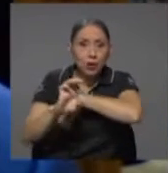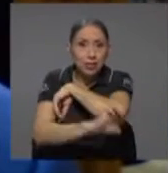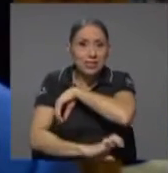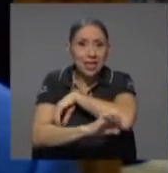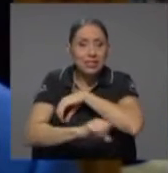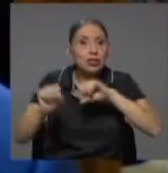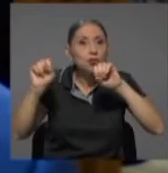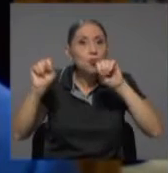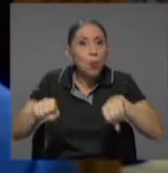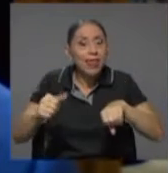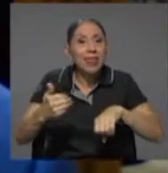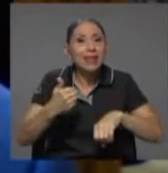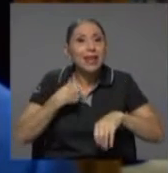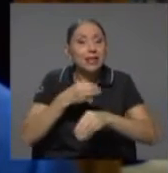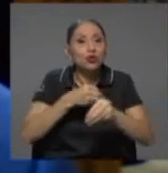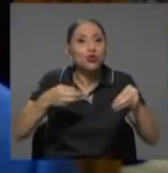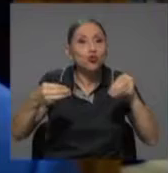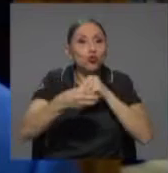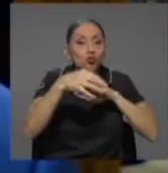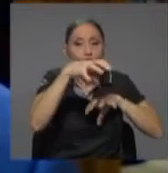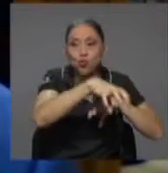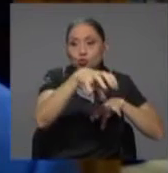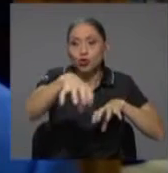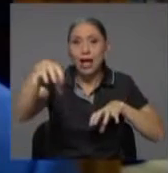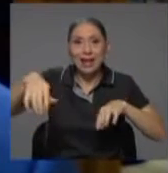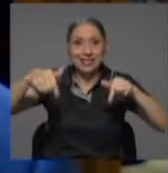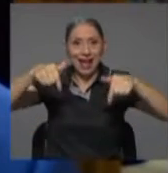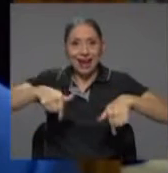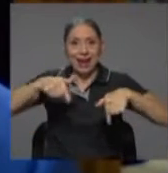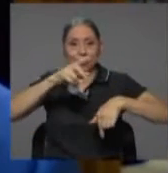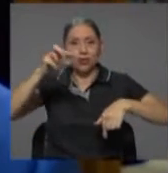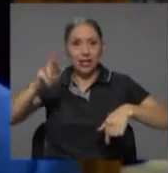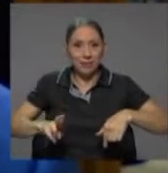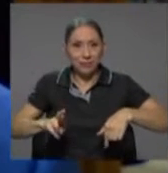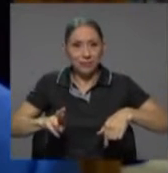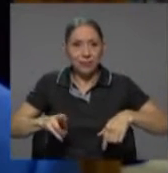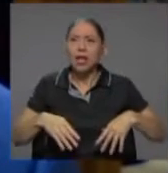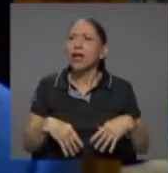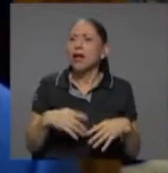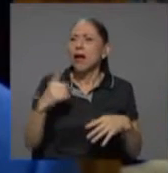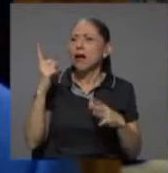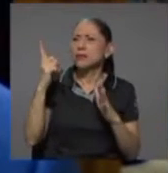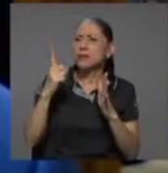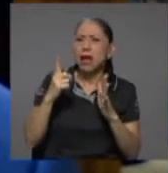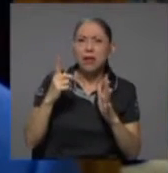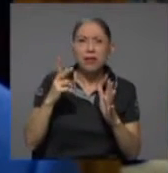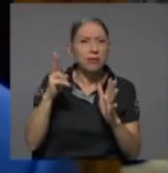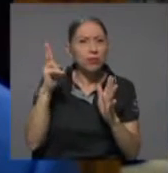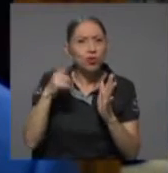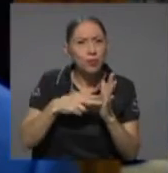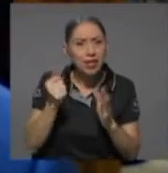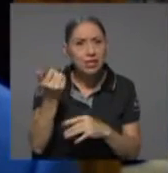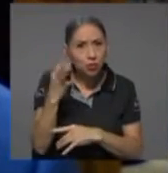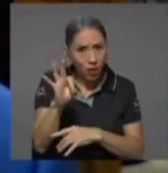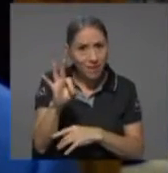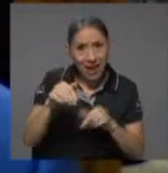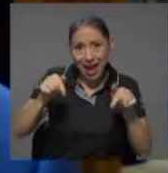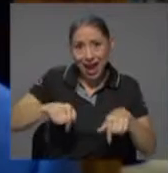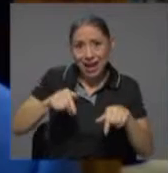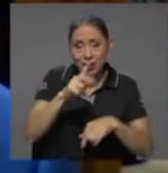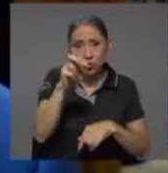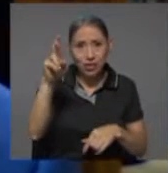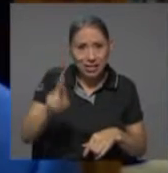por vía de sucursales en el país. En Costa Rica, hasta el 2019, se